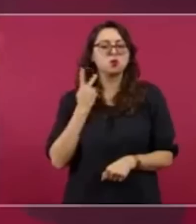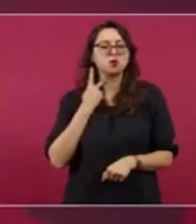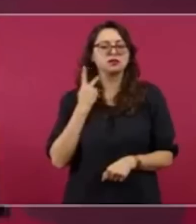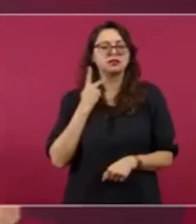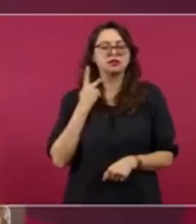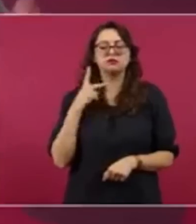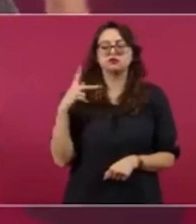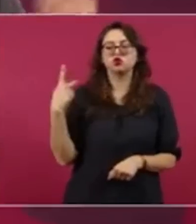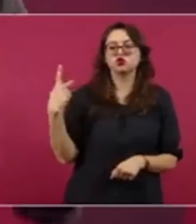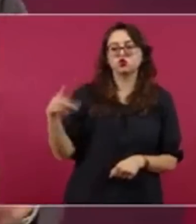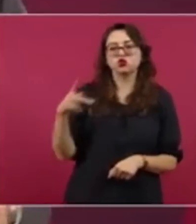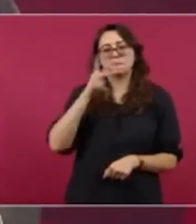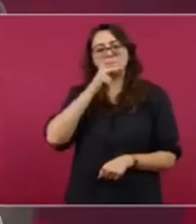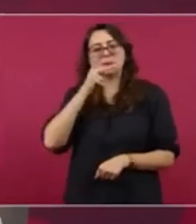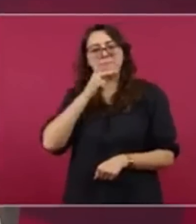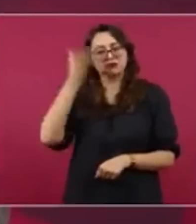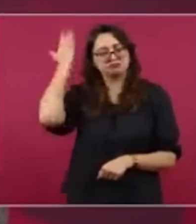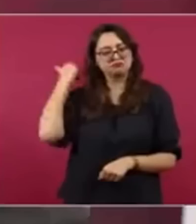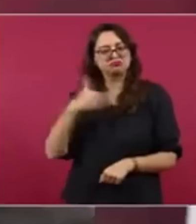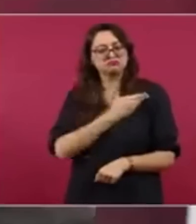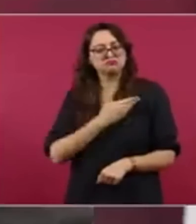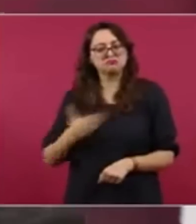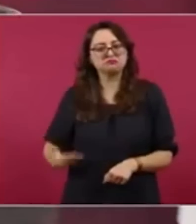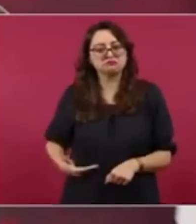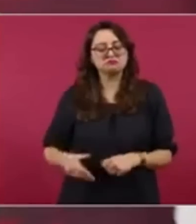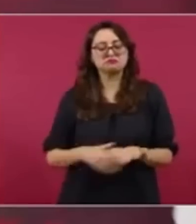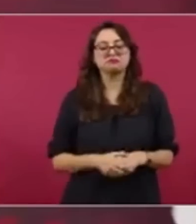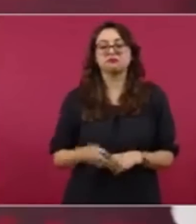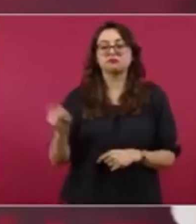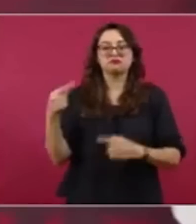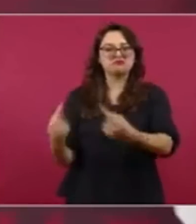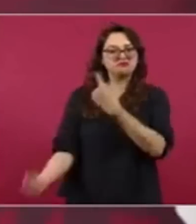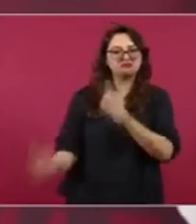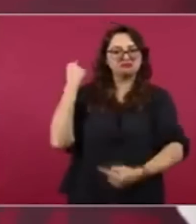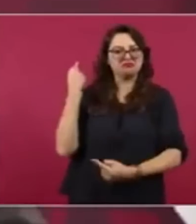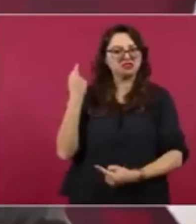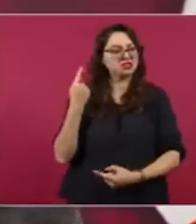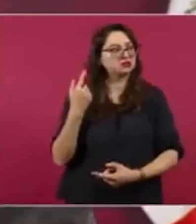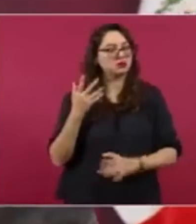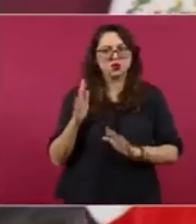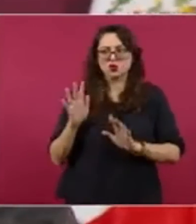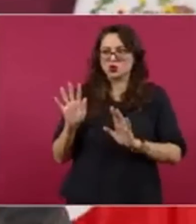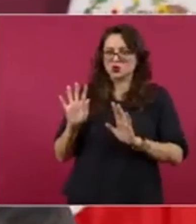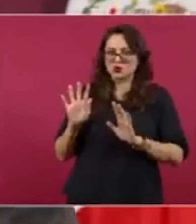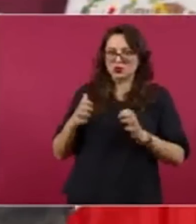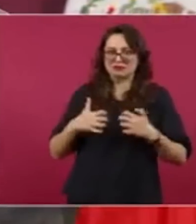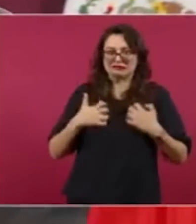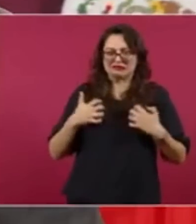agresiva. Si yo lo único que planteé es que